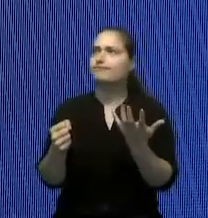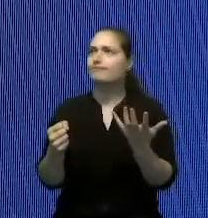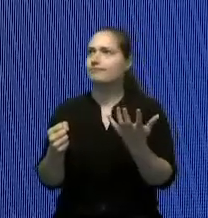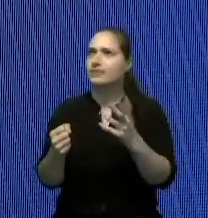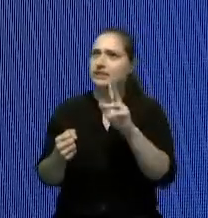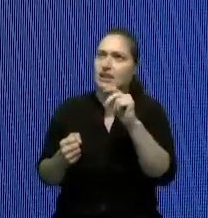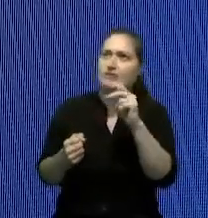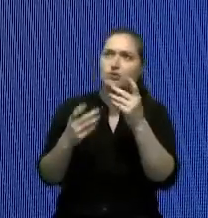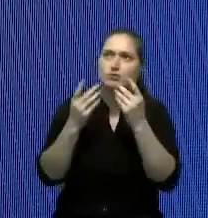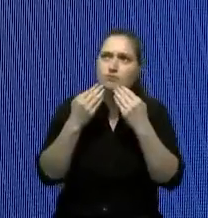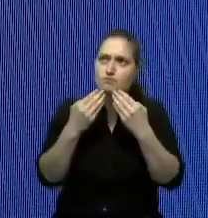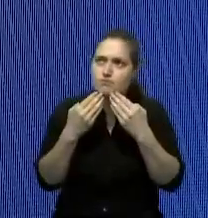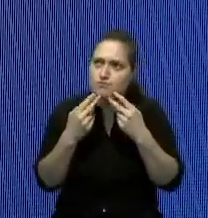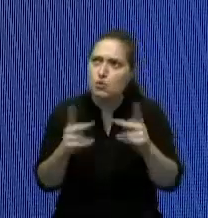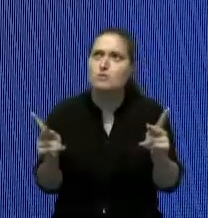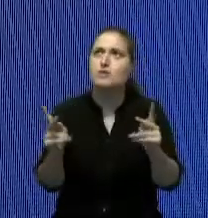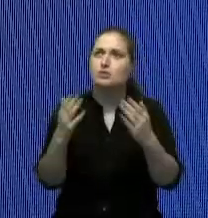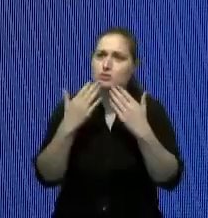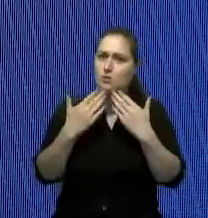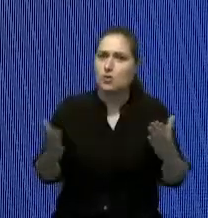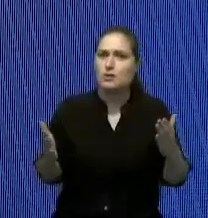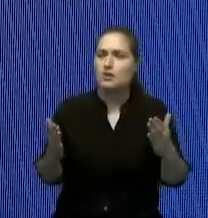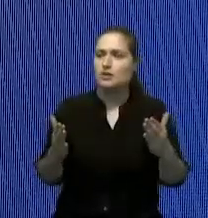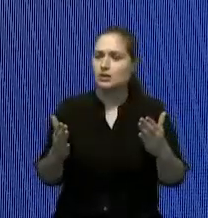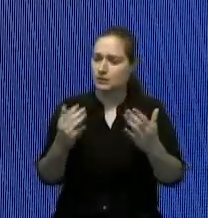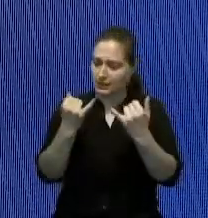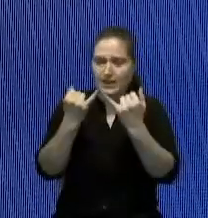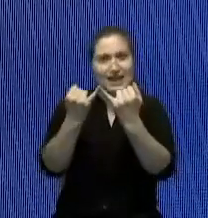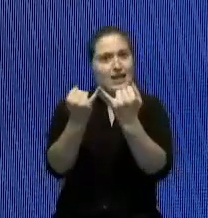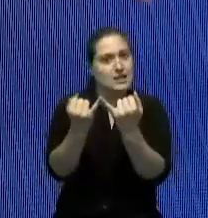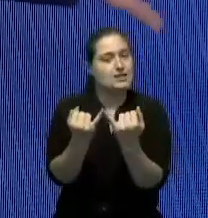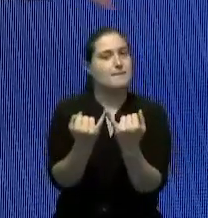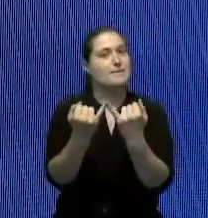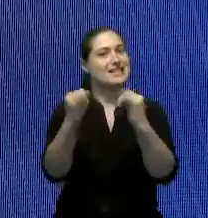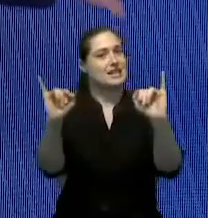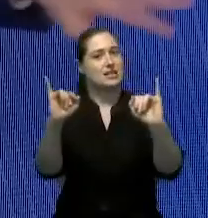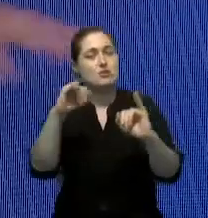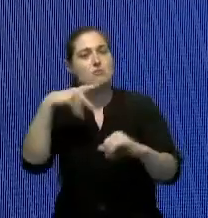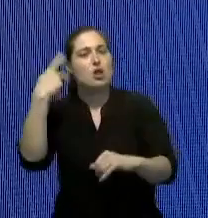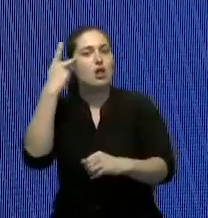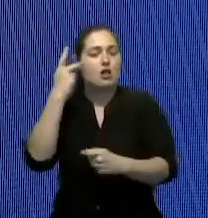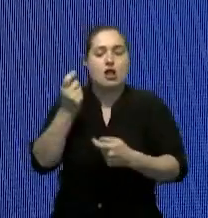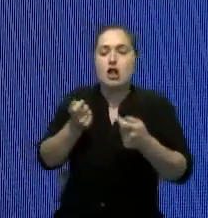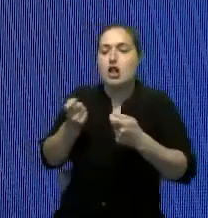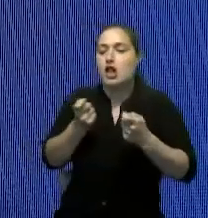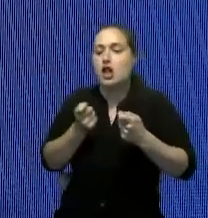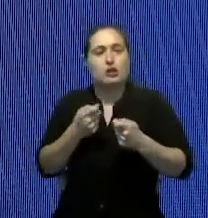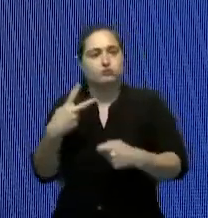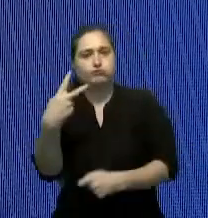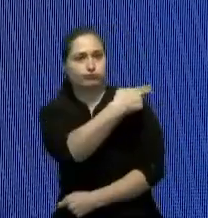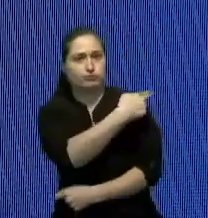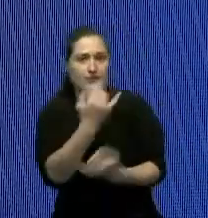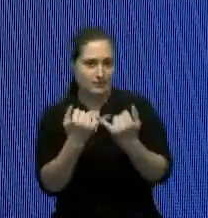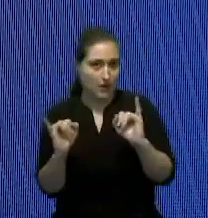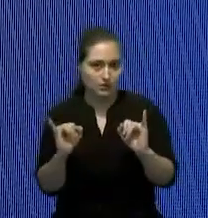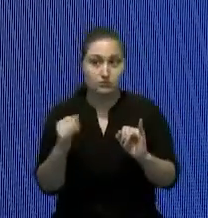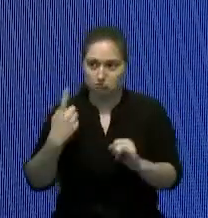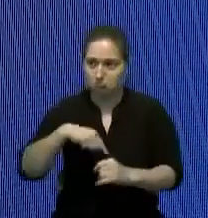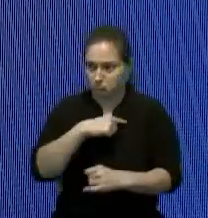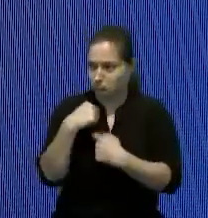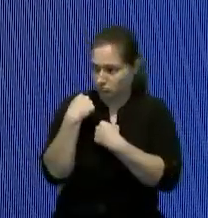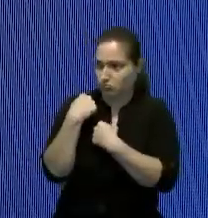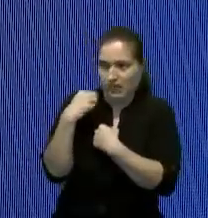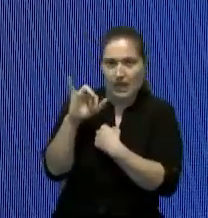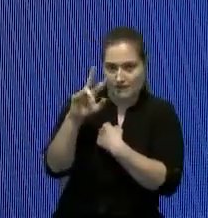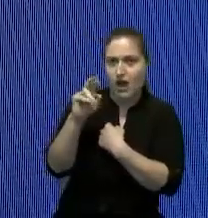pública pero verdaderamente independiente de los temas políticos y partidarios y así lo ha hecho Iván y estamos